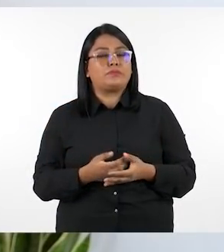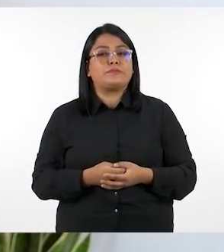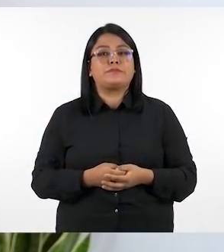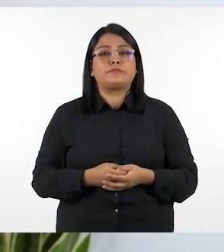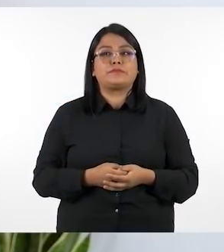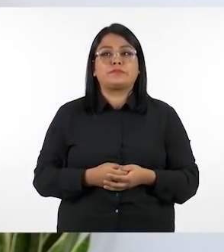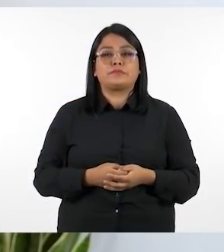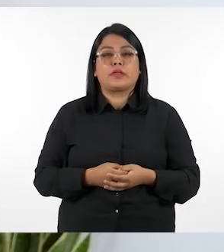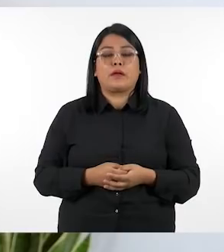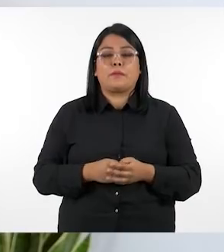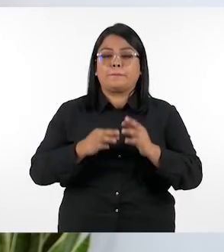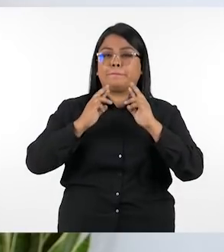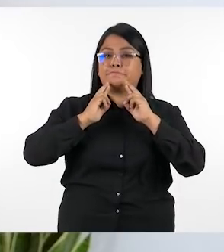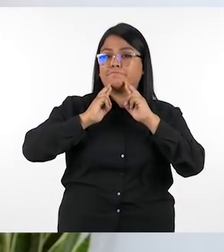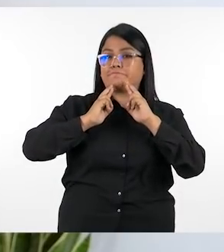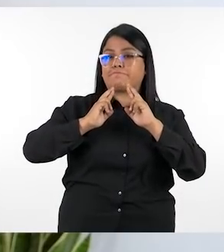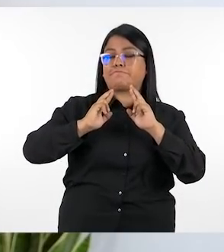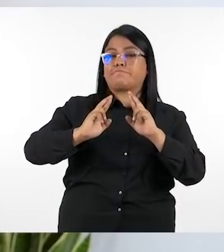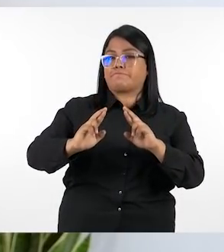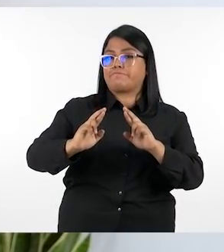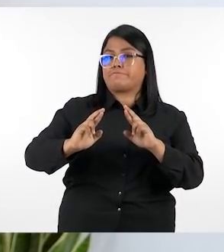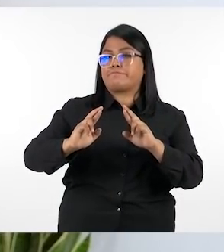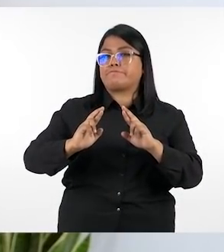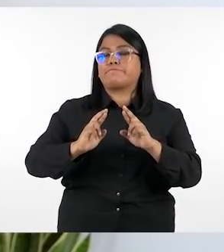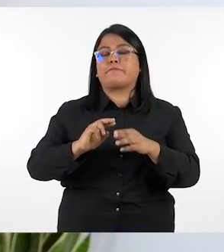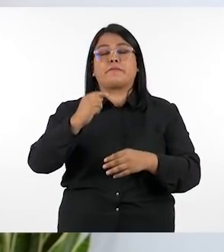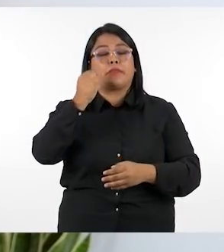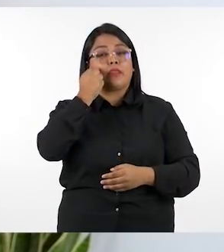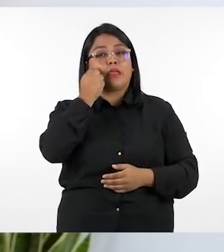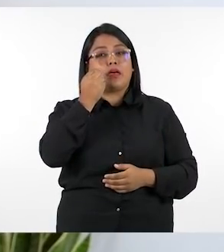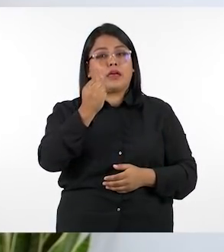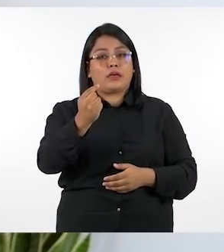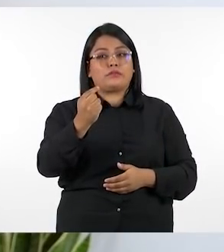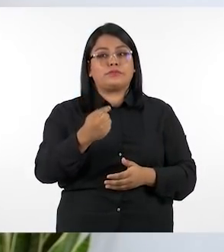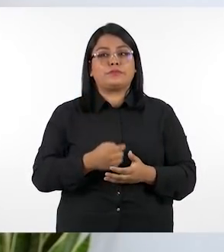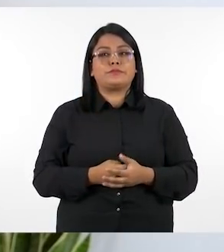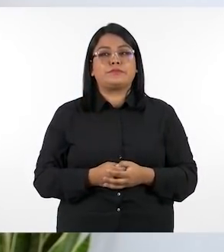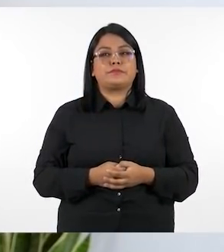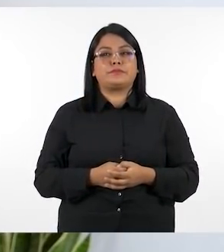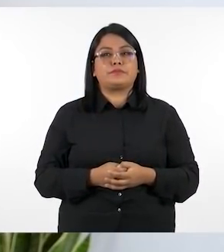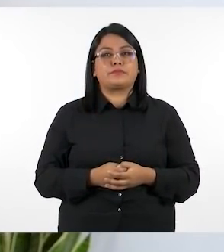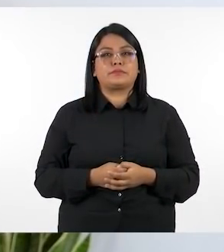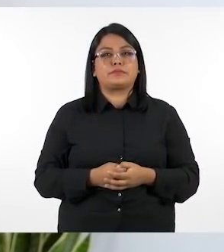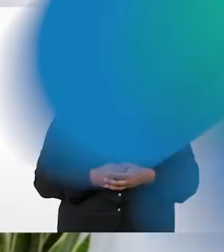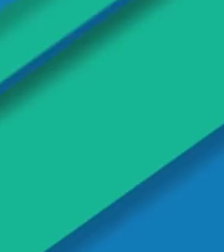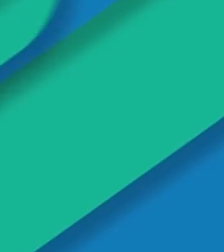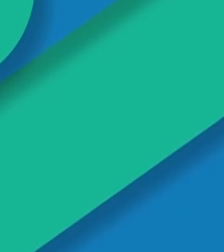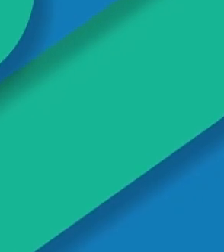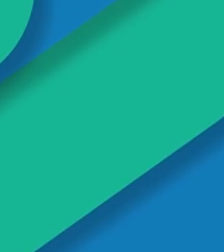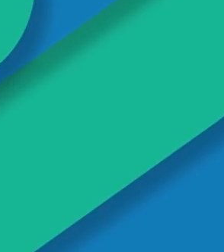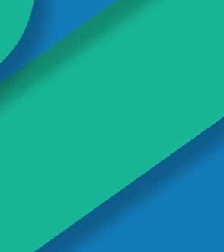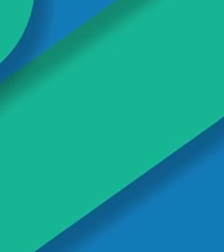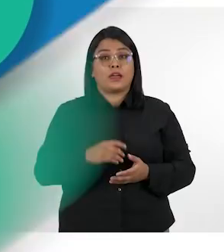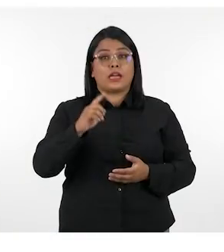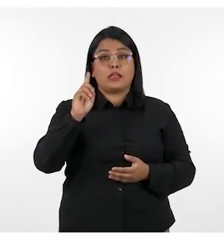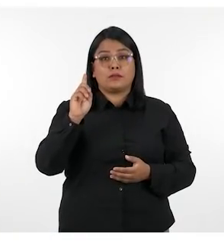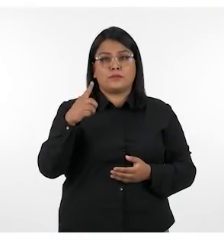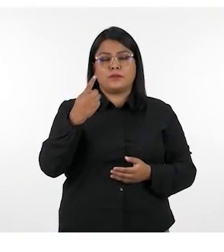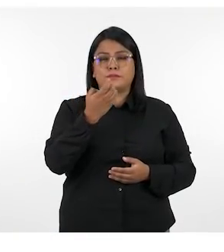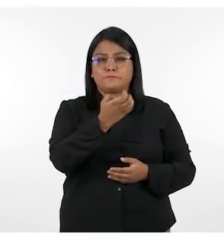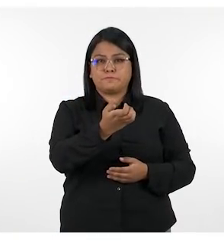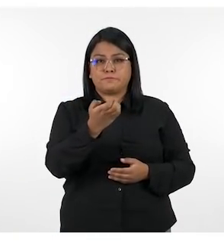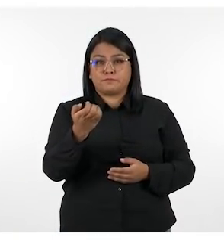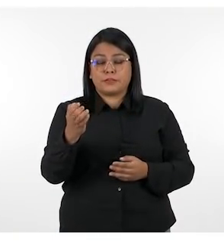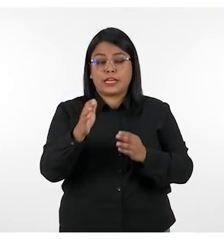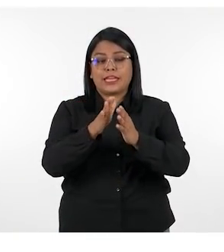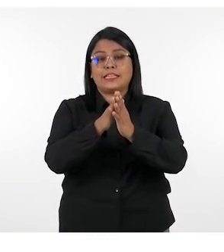estudiante no lo está haciendo pues para contestar a esas preguntas vamos a ver lo siguiente el